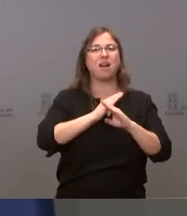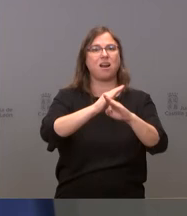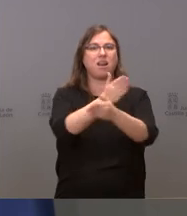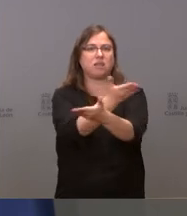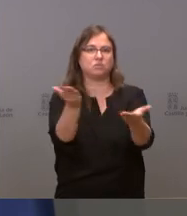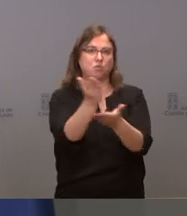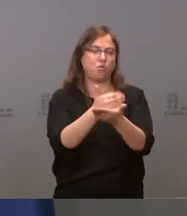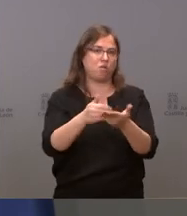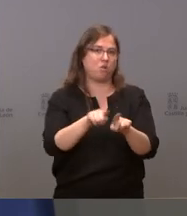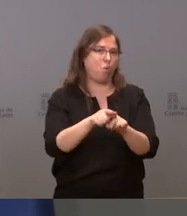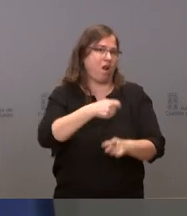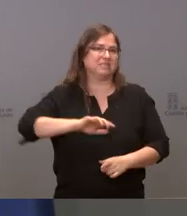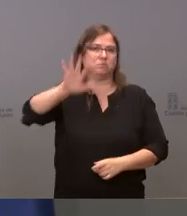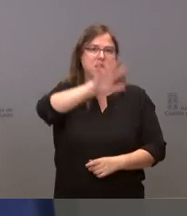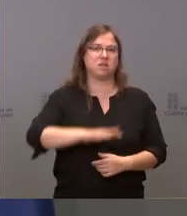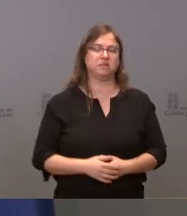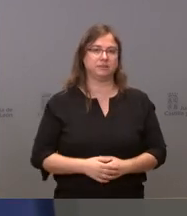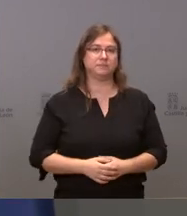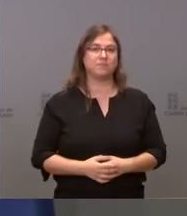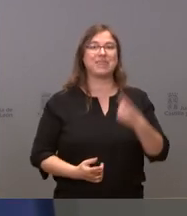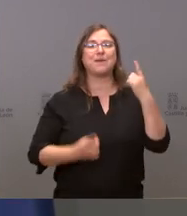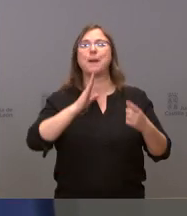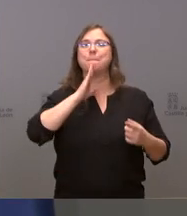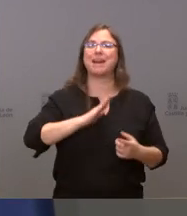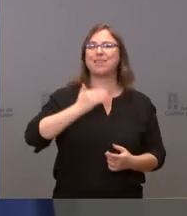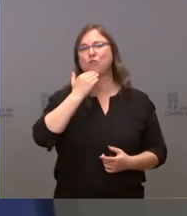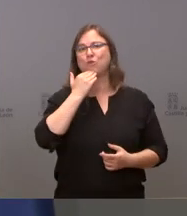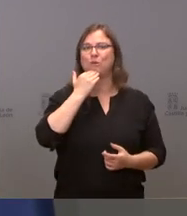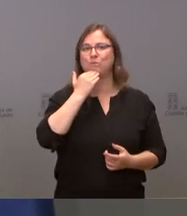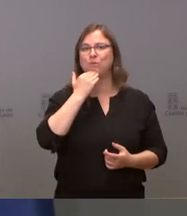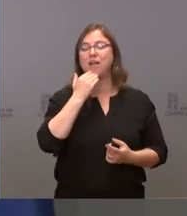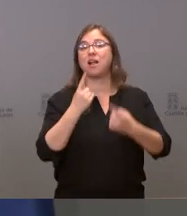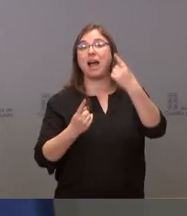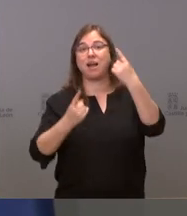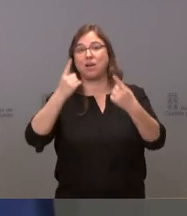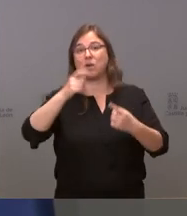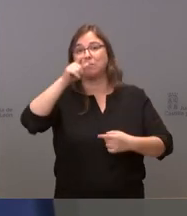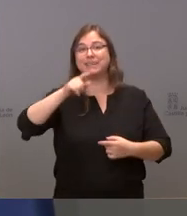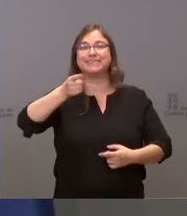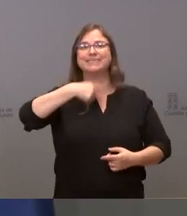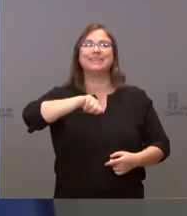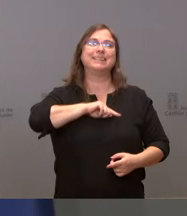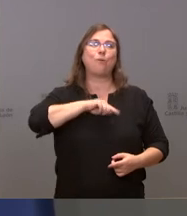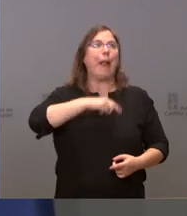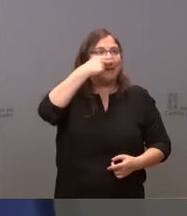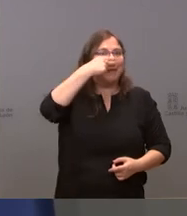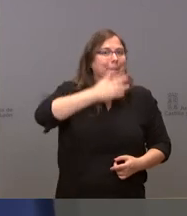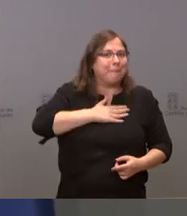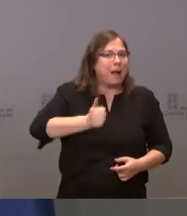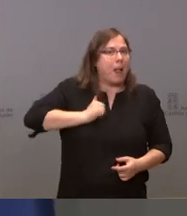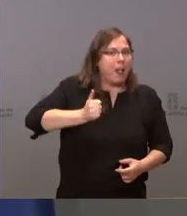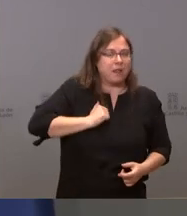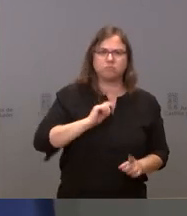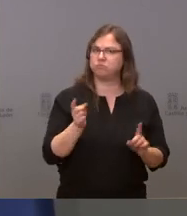comunidades. A veces parece que es que algunos tenemos un especial interés. No hay ningún especial